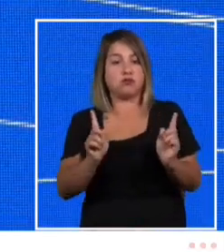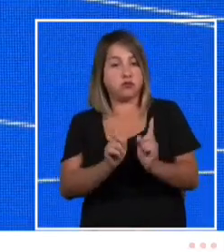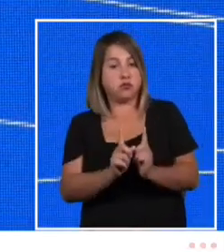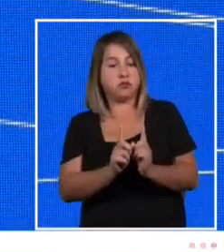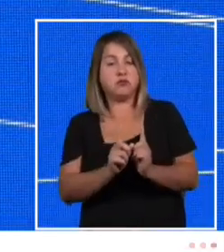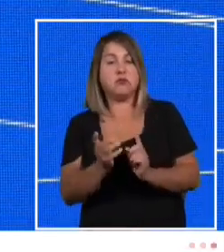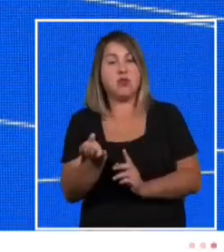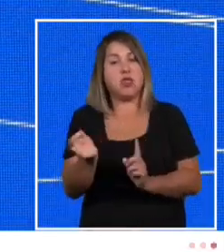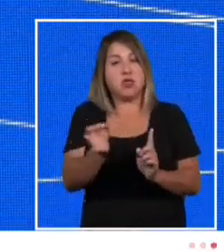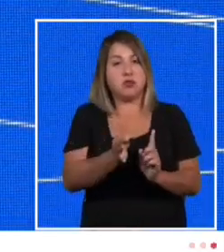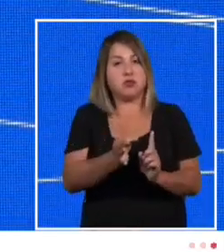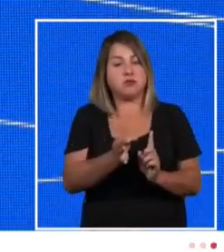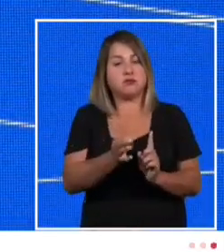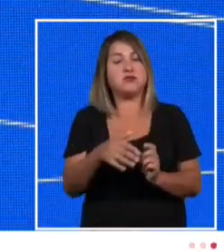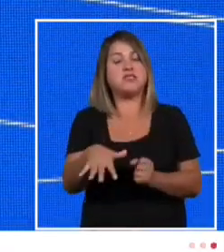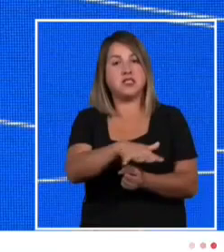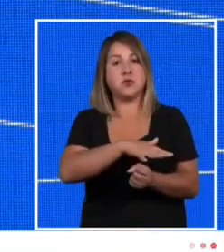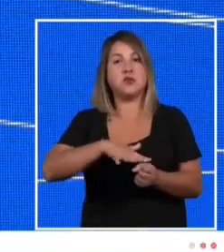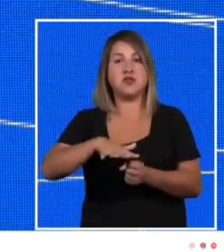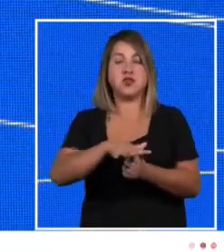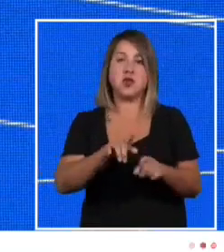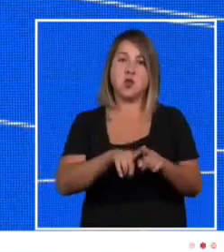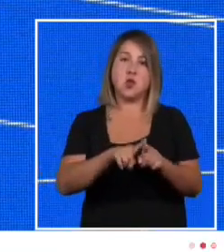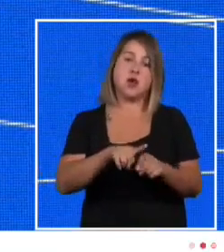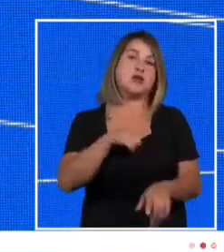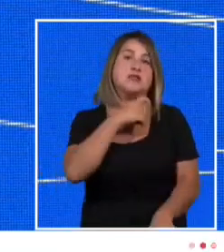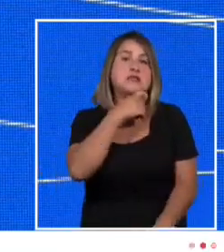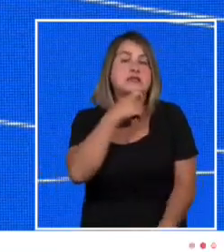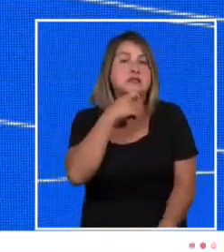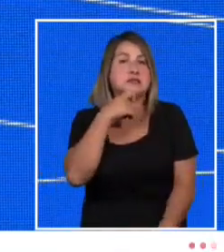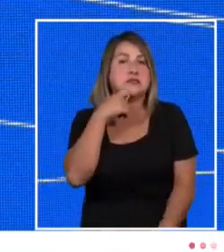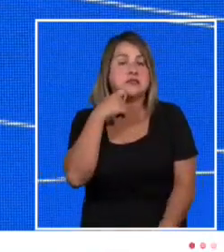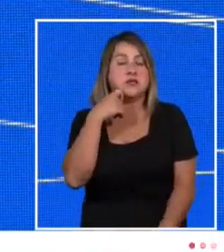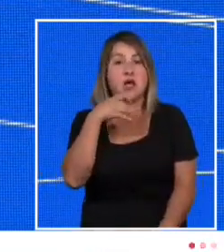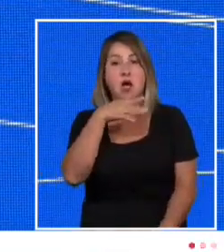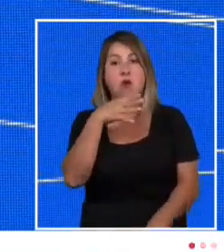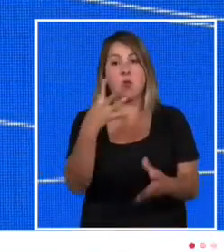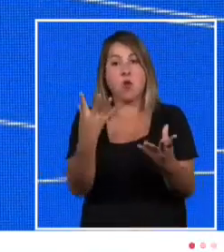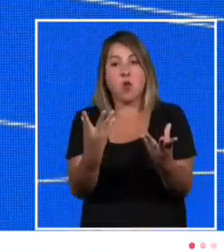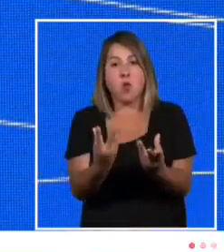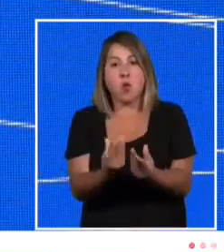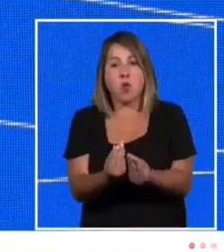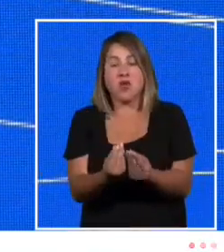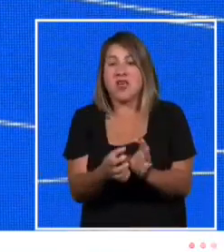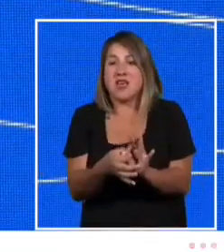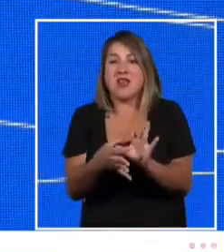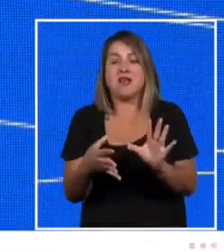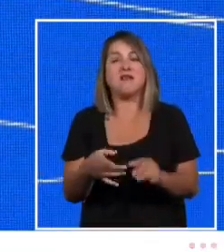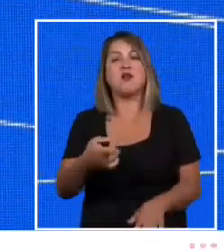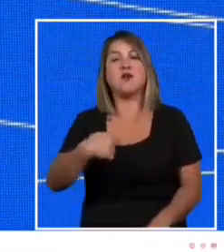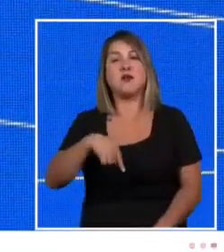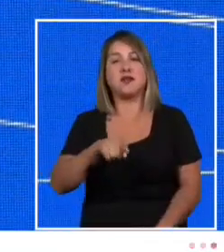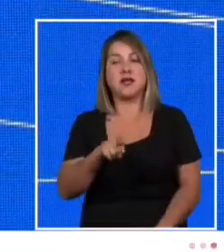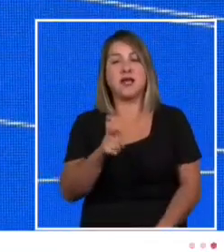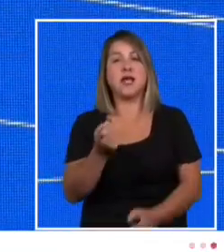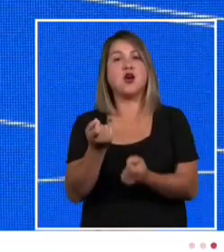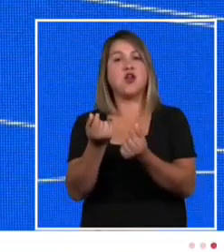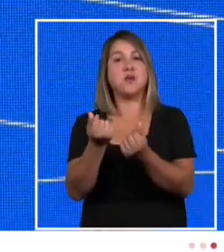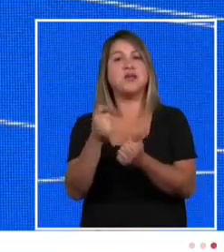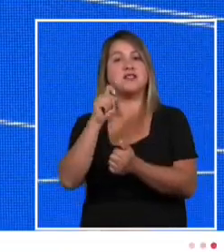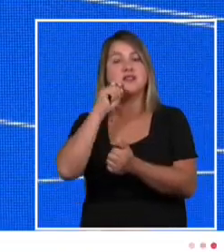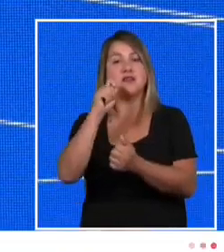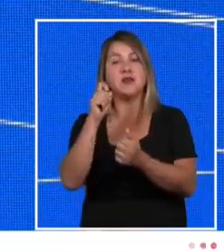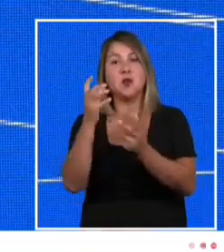una situación de sequía grave que afecta profundamente nuestra economía y que alienta un clima de